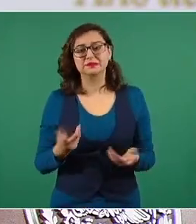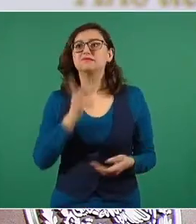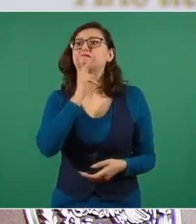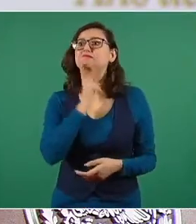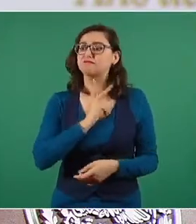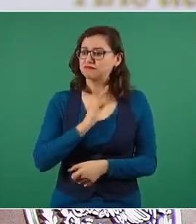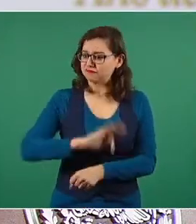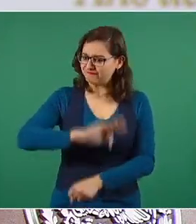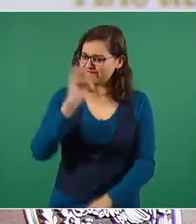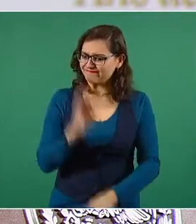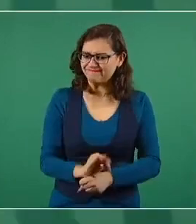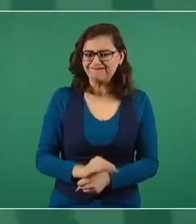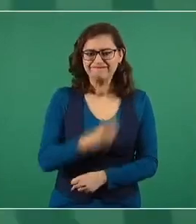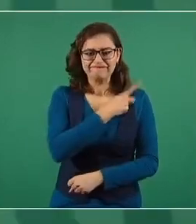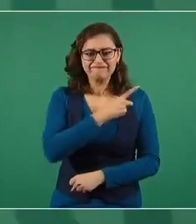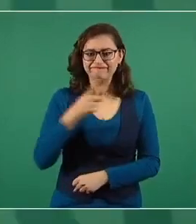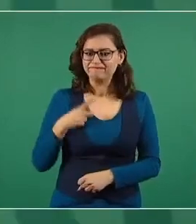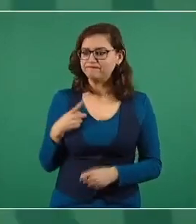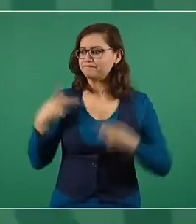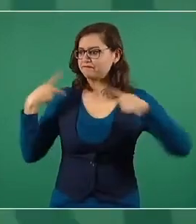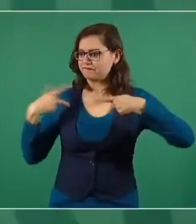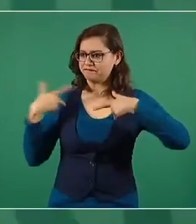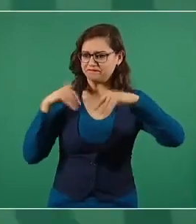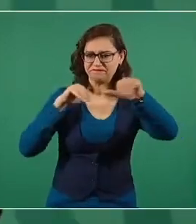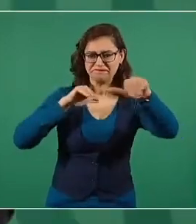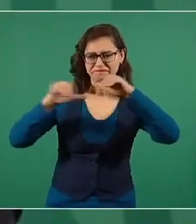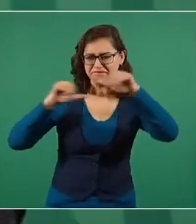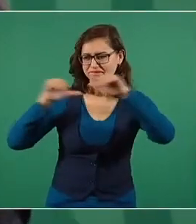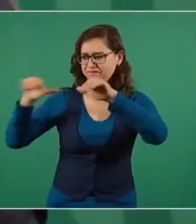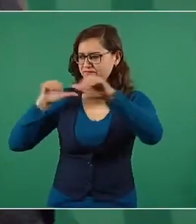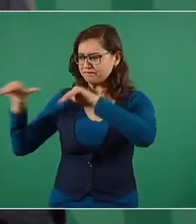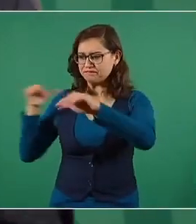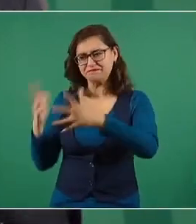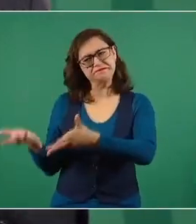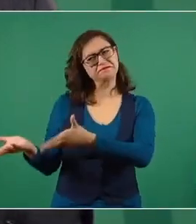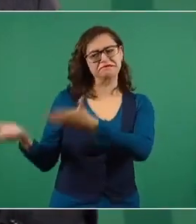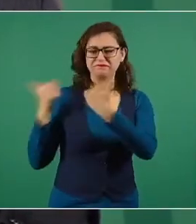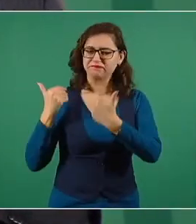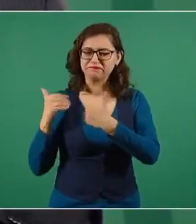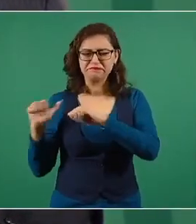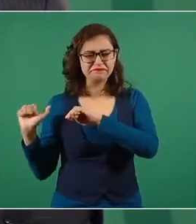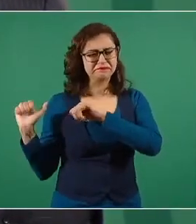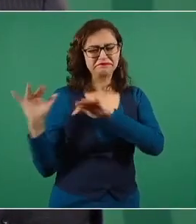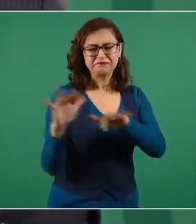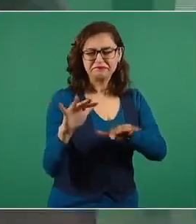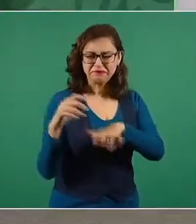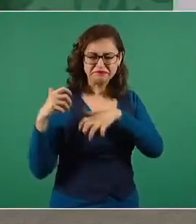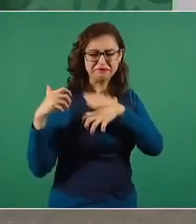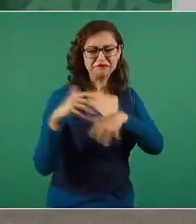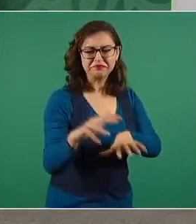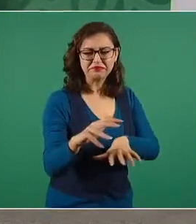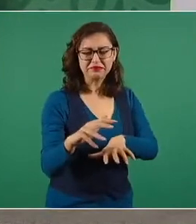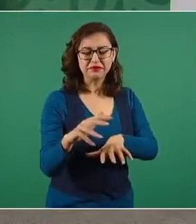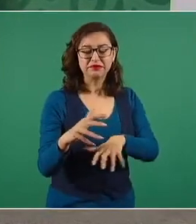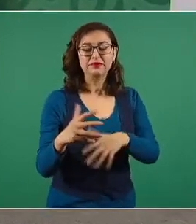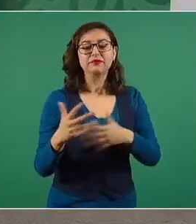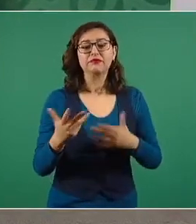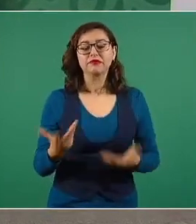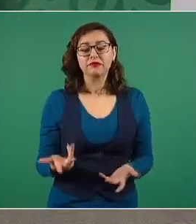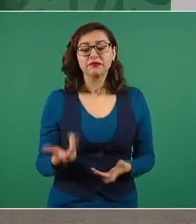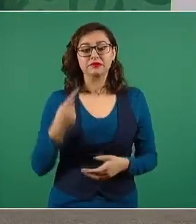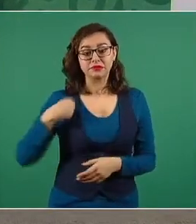petróleo, en ese entonces se